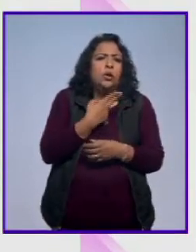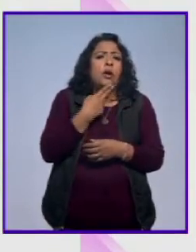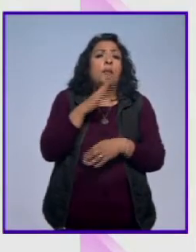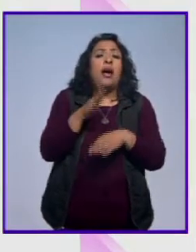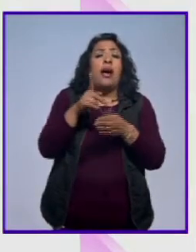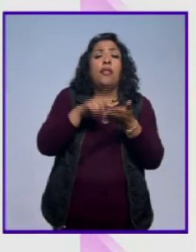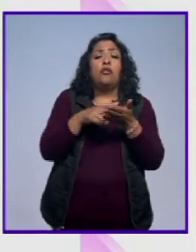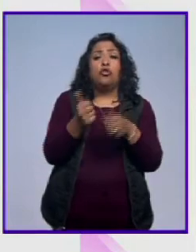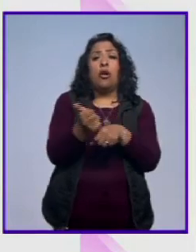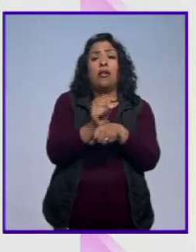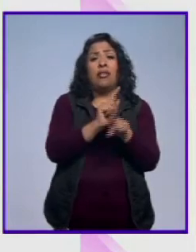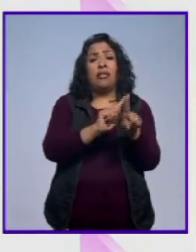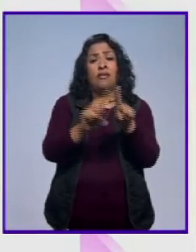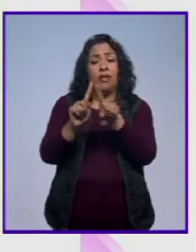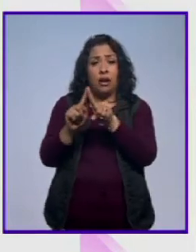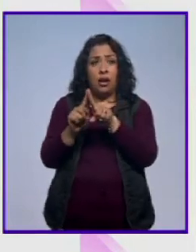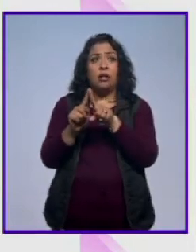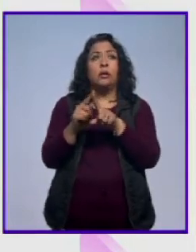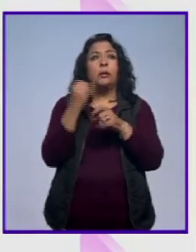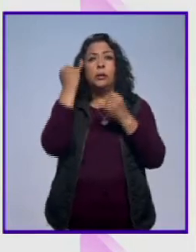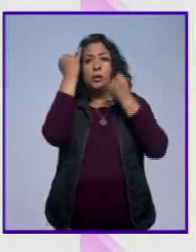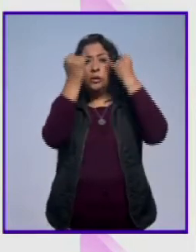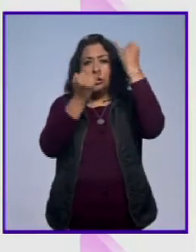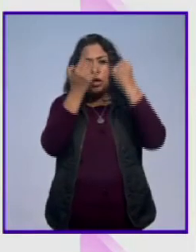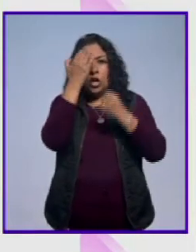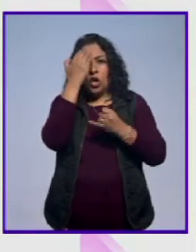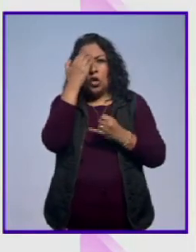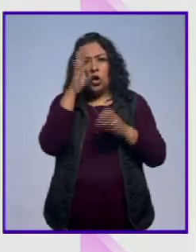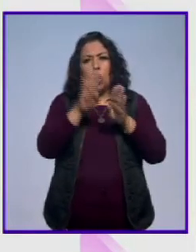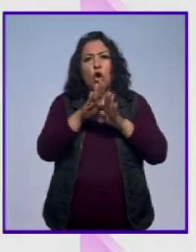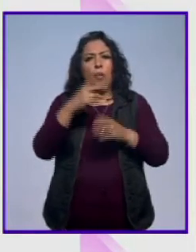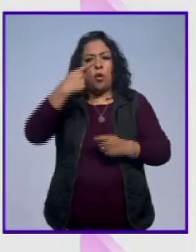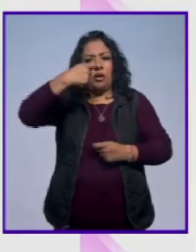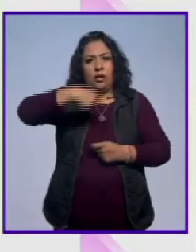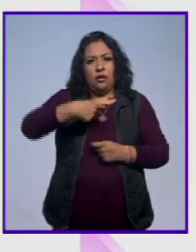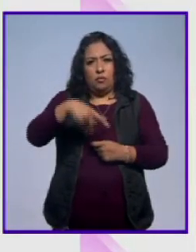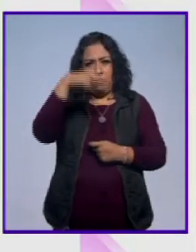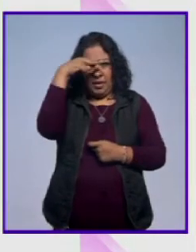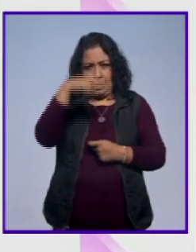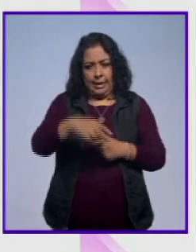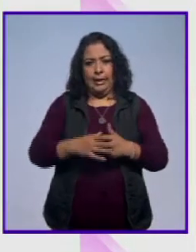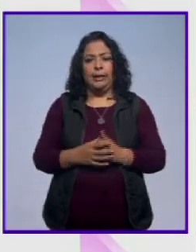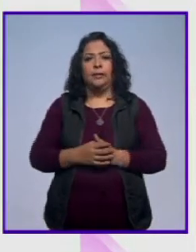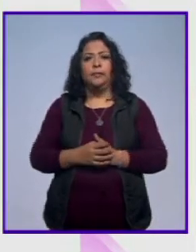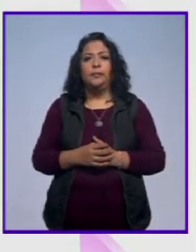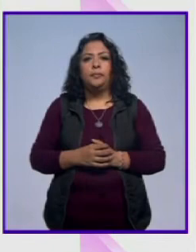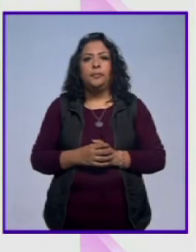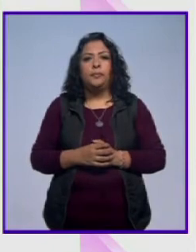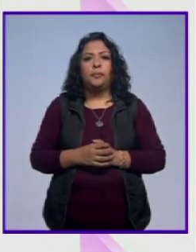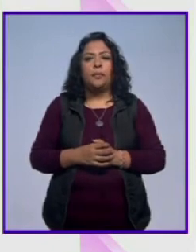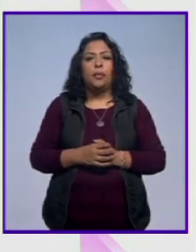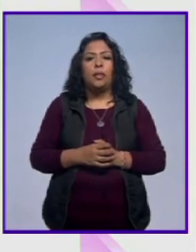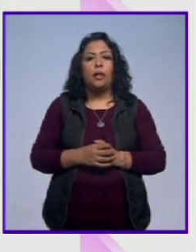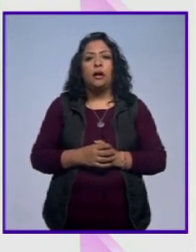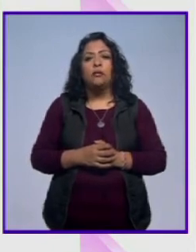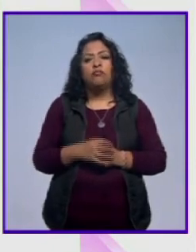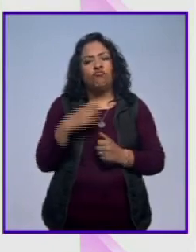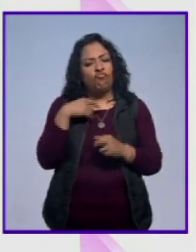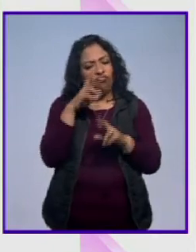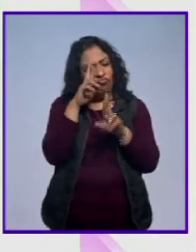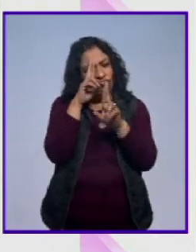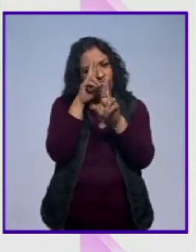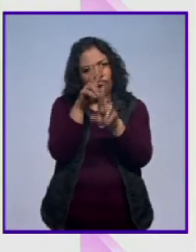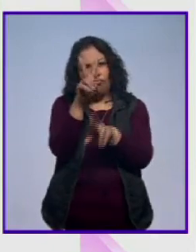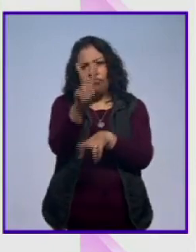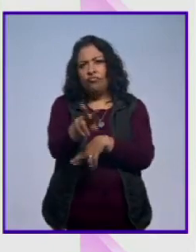gran talento actoral creatividad y conocimiento de la idiosincrasia mexicana es un homenaje